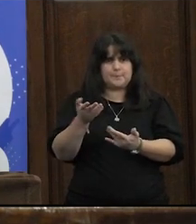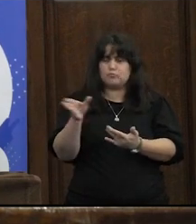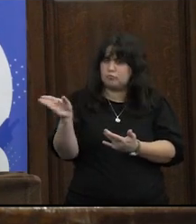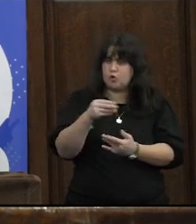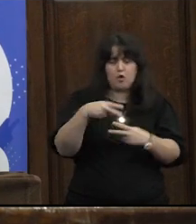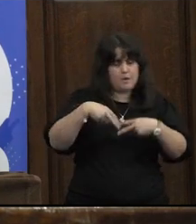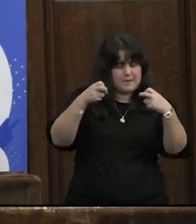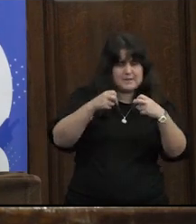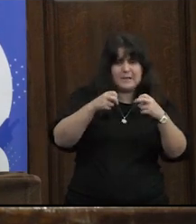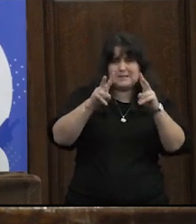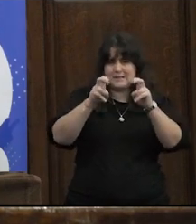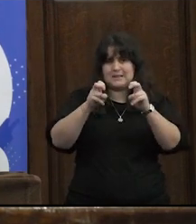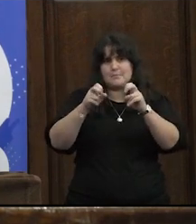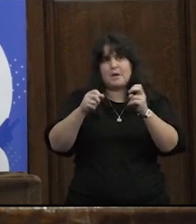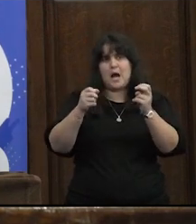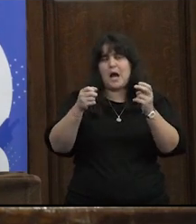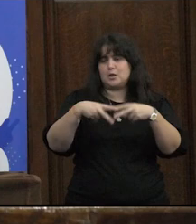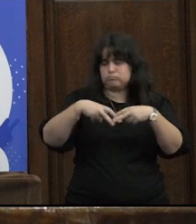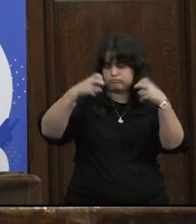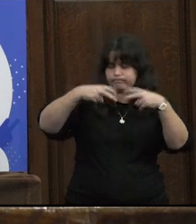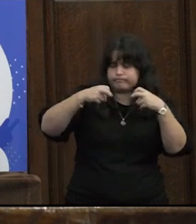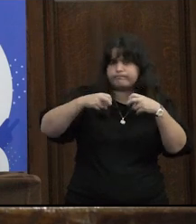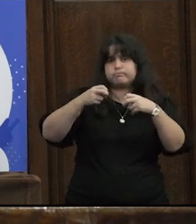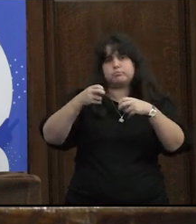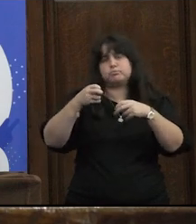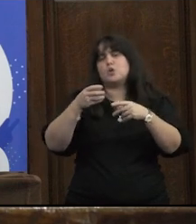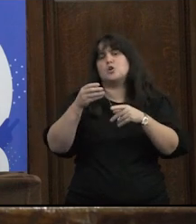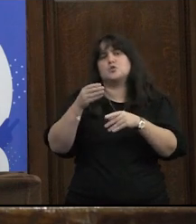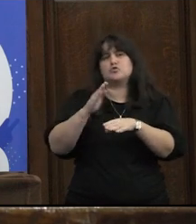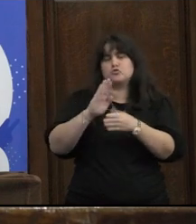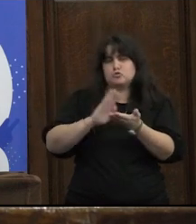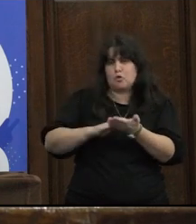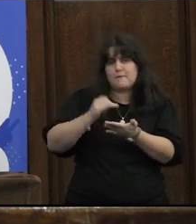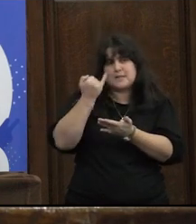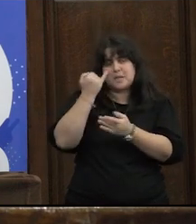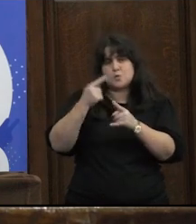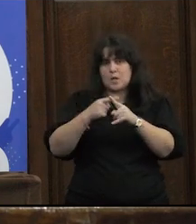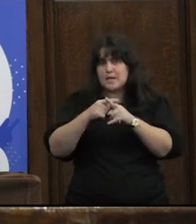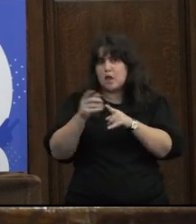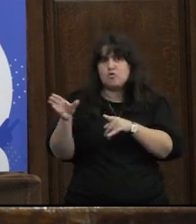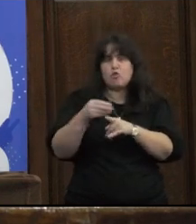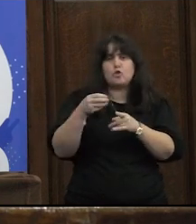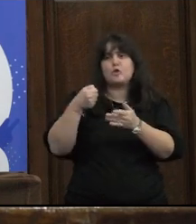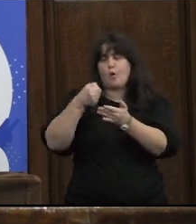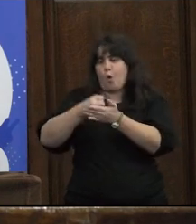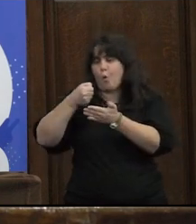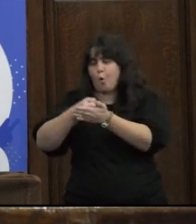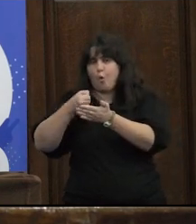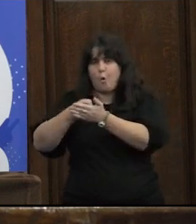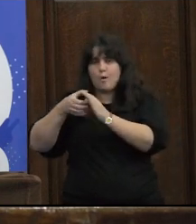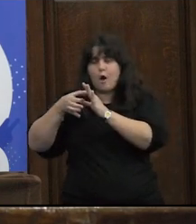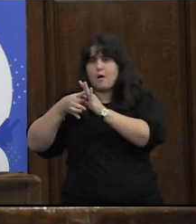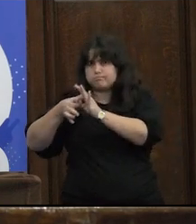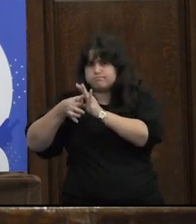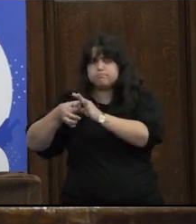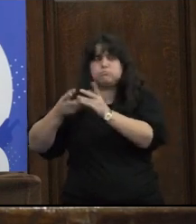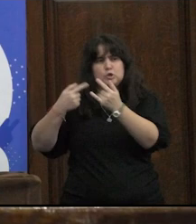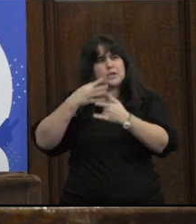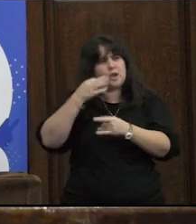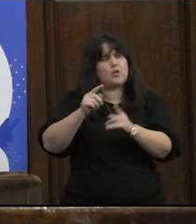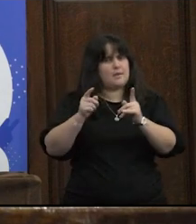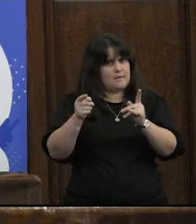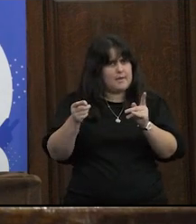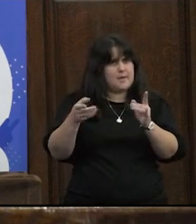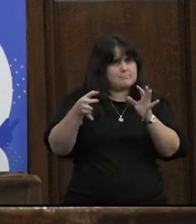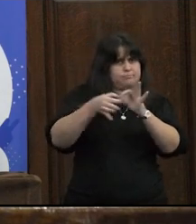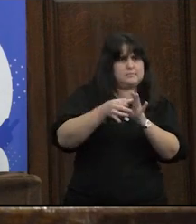todos los trabajos dentro del campo de los estudios críticos de sexualidad todos los que han trabajado con los activismos y las militancias de la disidencia debe